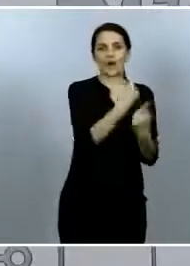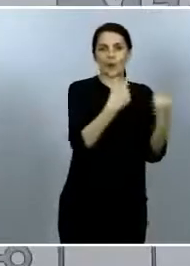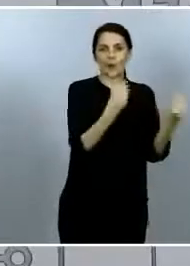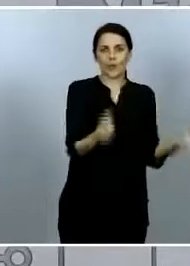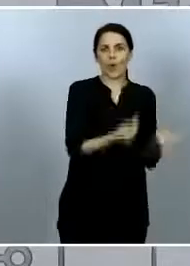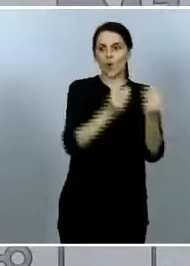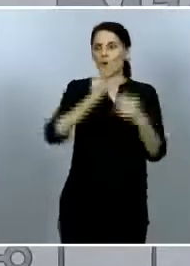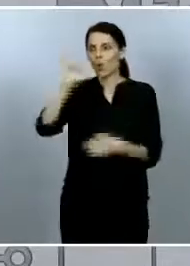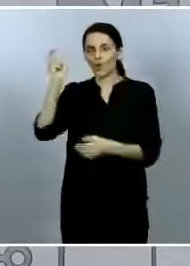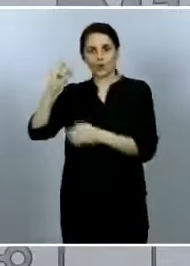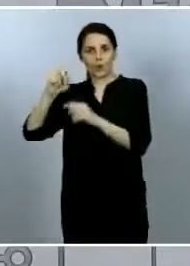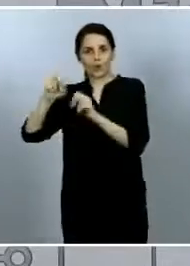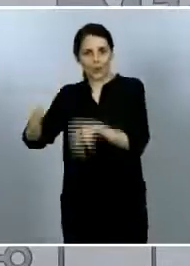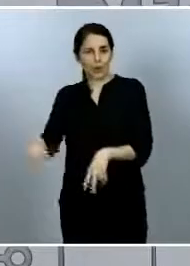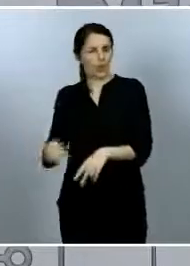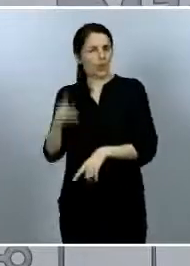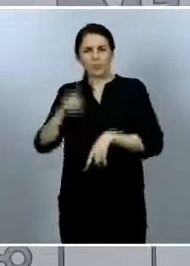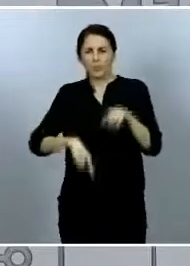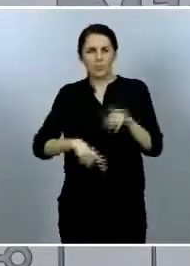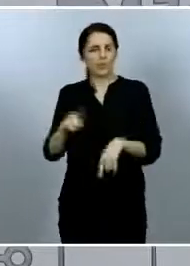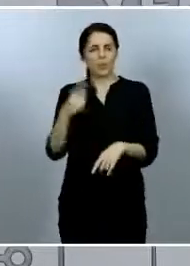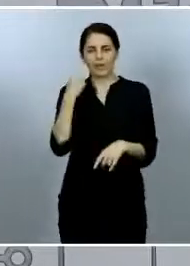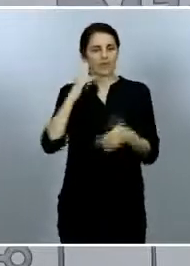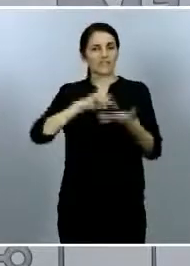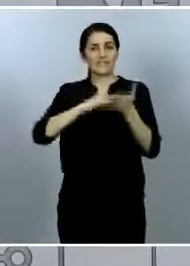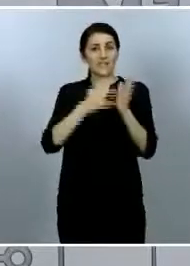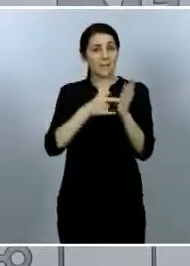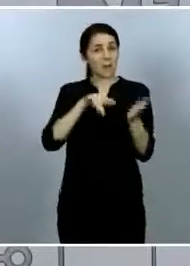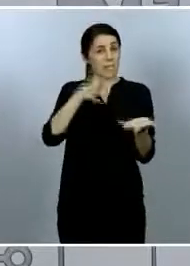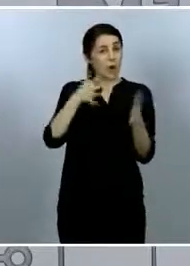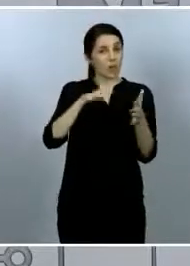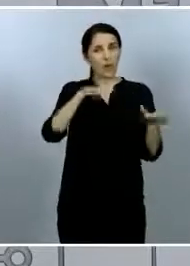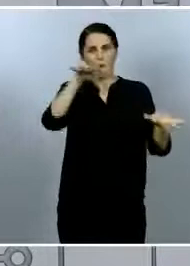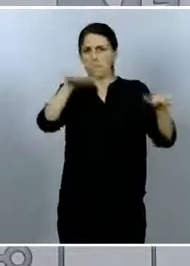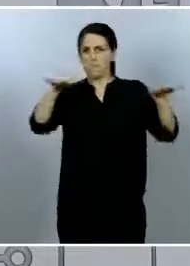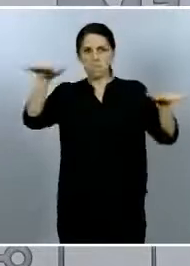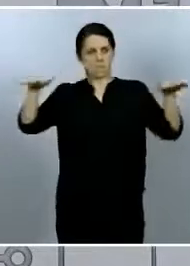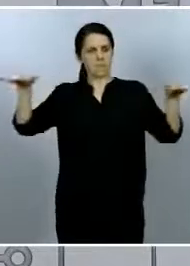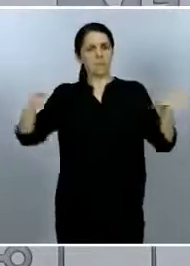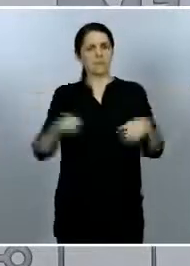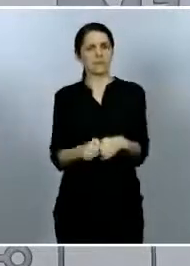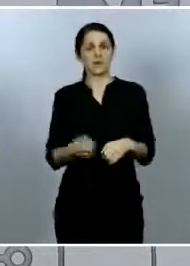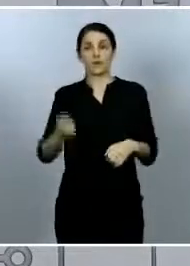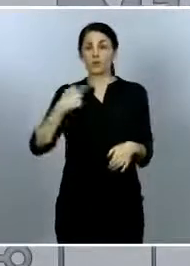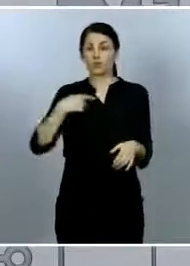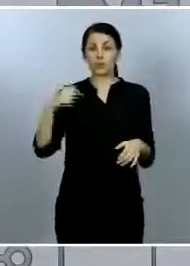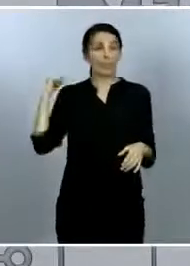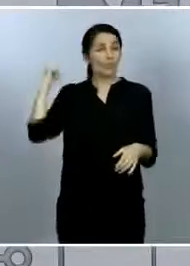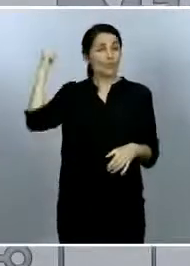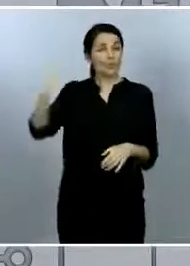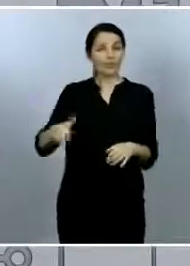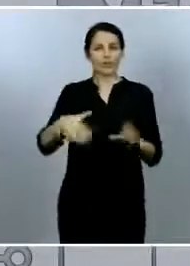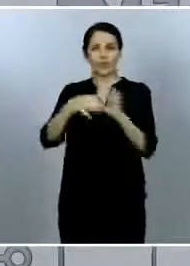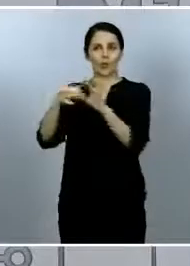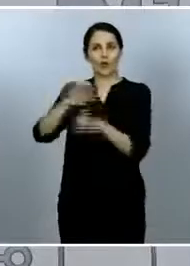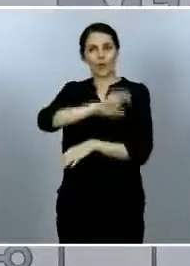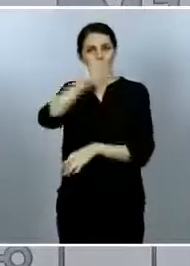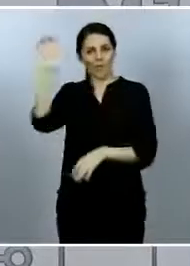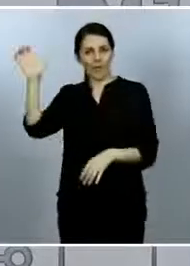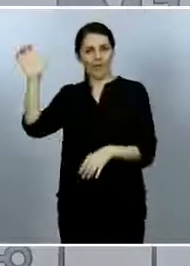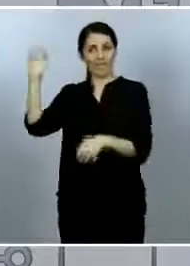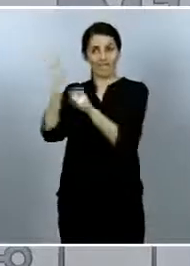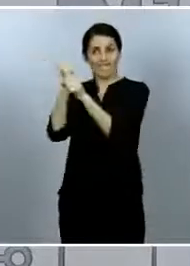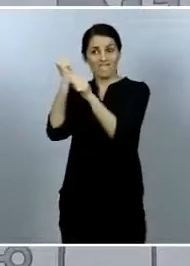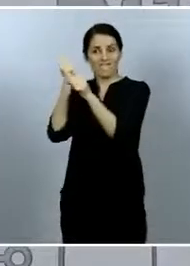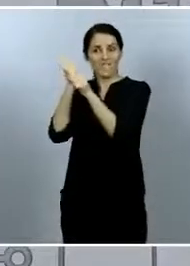mejor los sistemas no son muy diferentes llevamos muchos años trabajando en la Unión Europea para tratar de tener sistemas de vigilancia